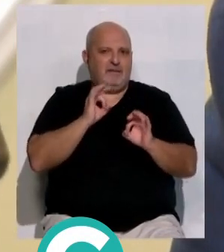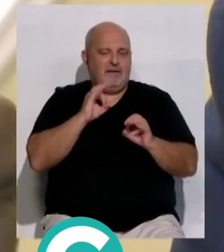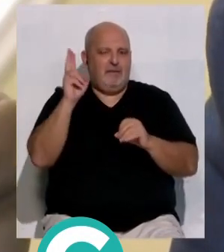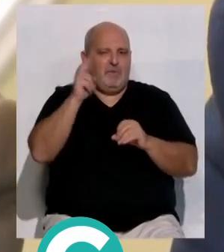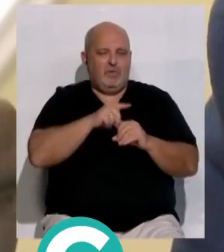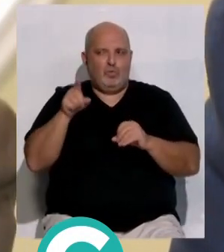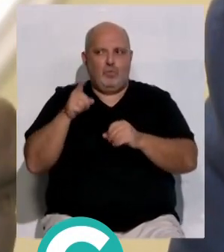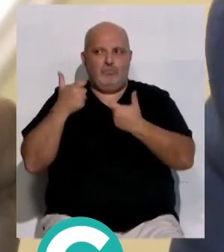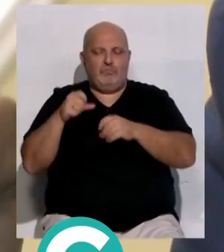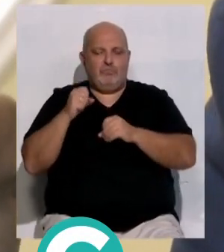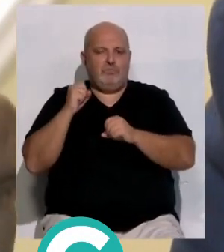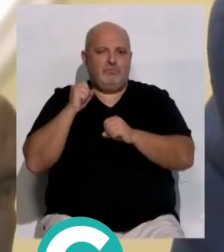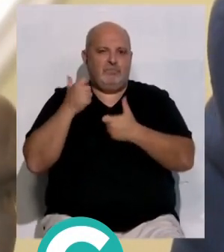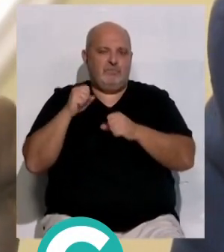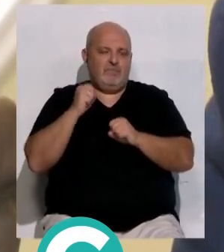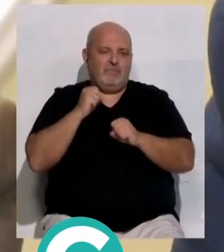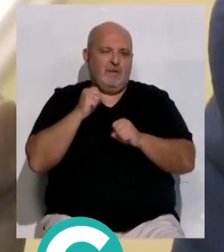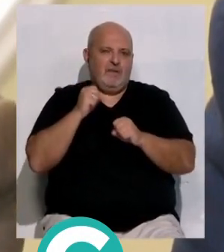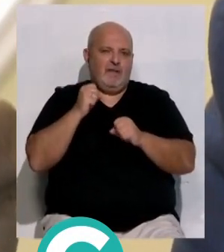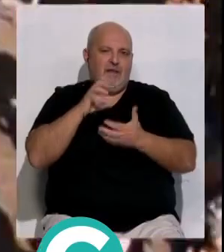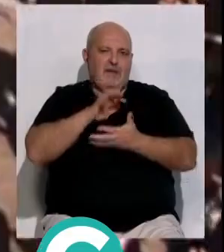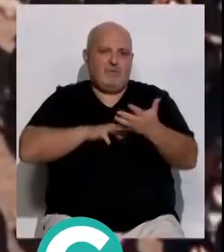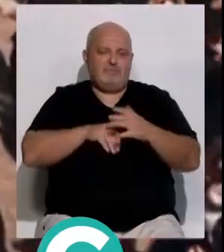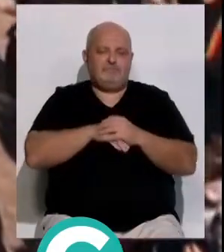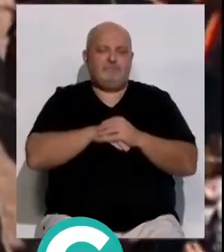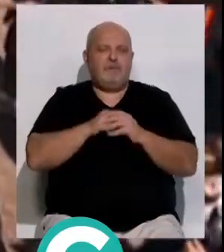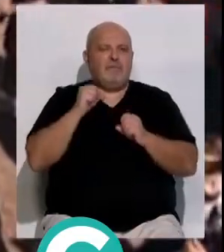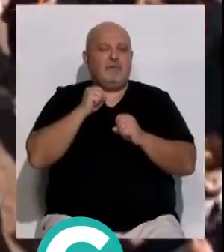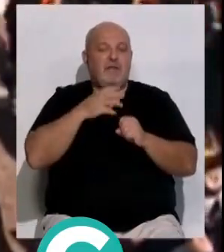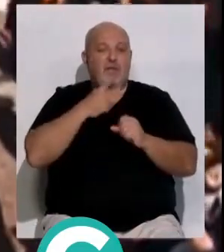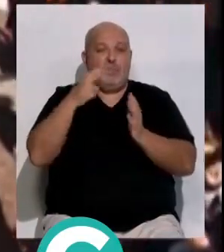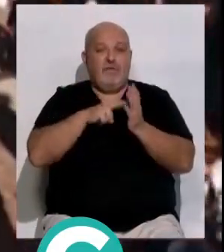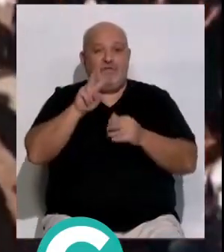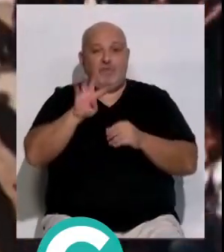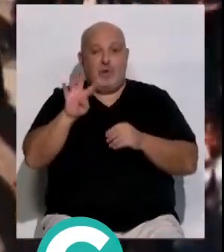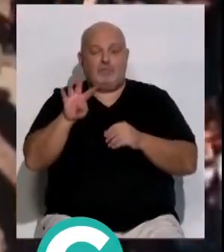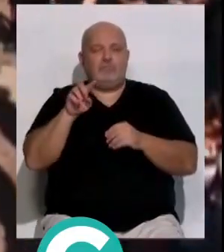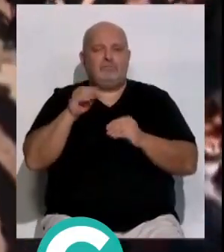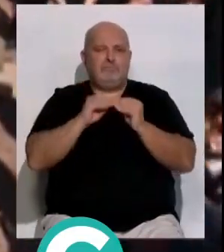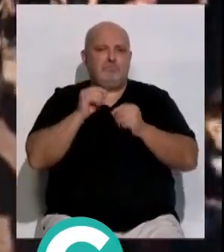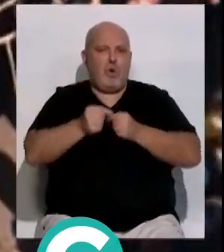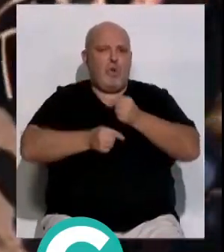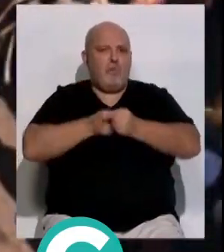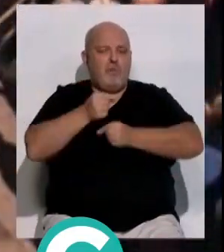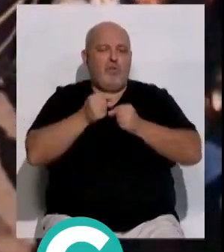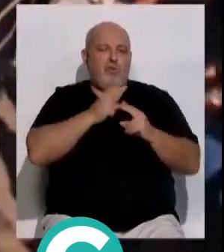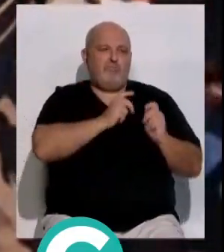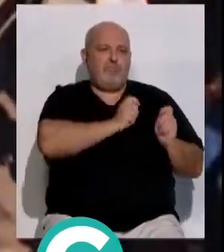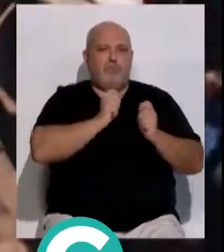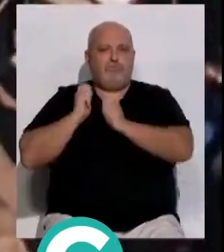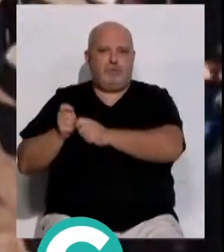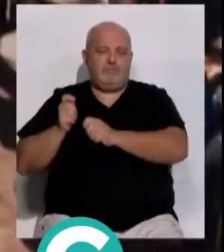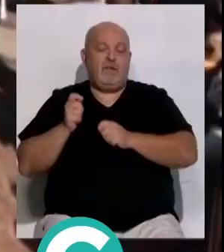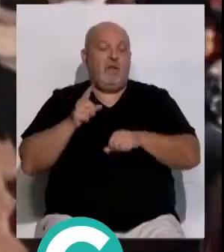pintura y tú la voz de la Semana Santa en cuanto a literatura La Semana Santa de 2024 va tomando forma con estos dos nombramientos